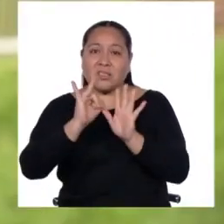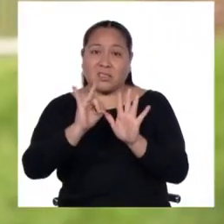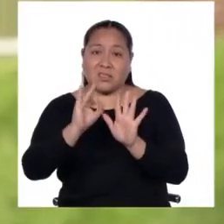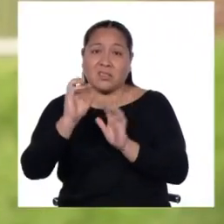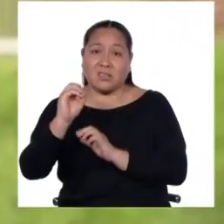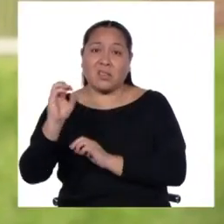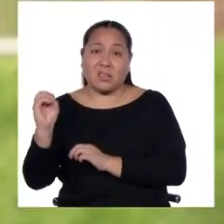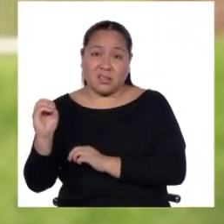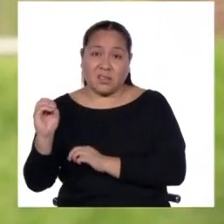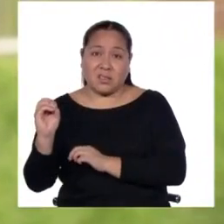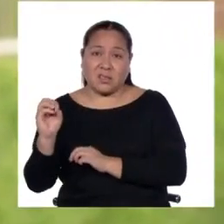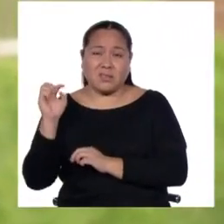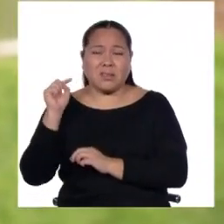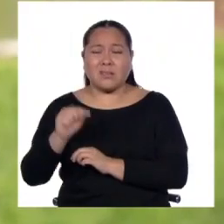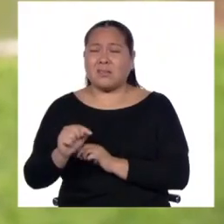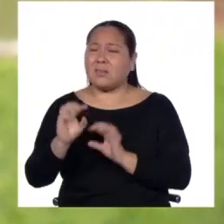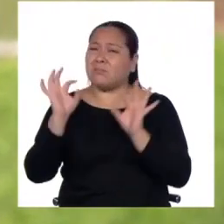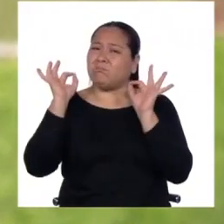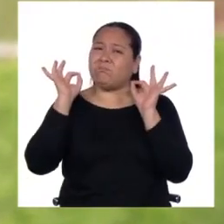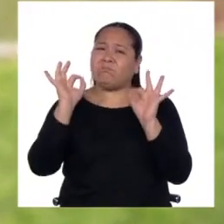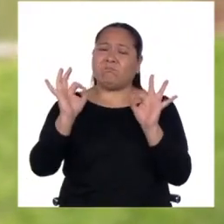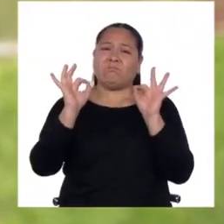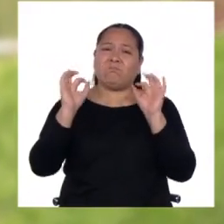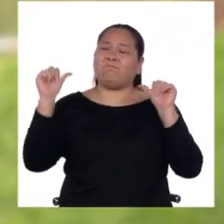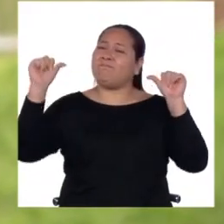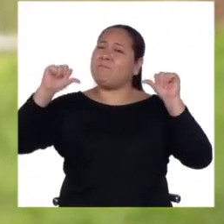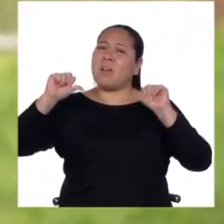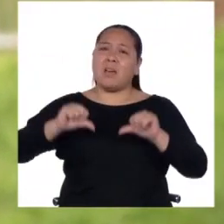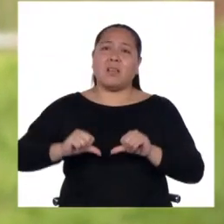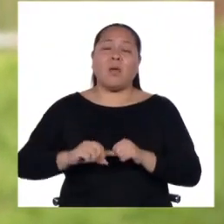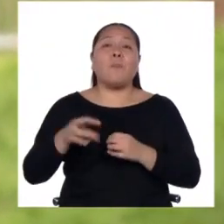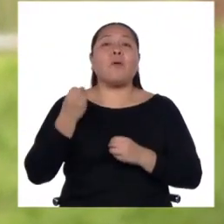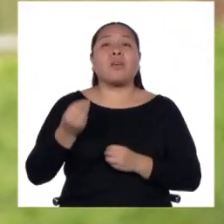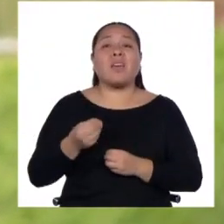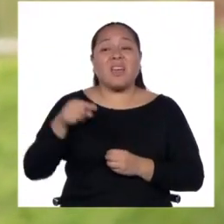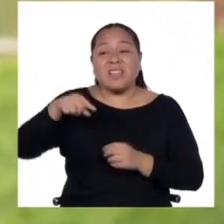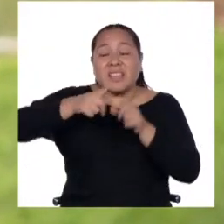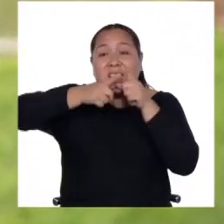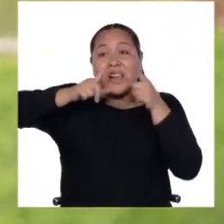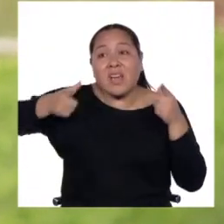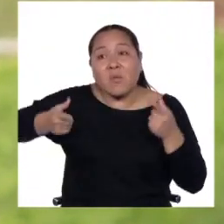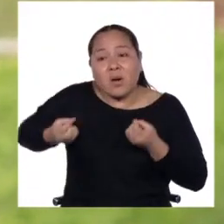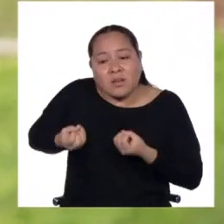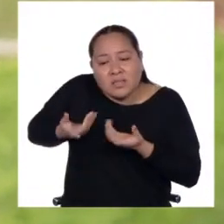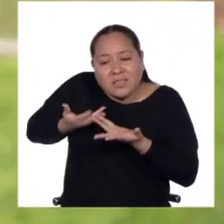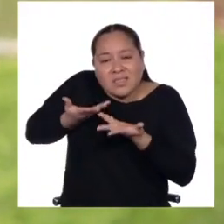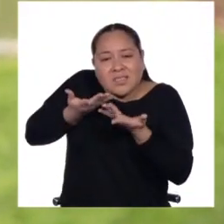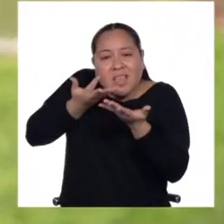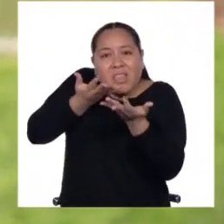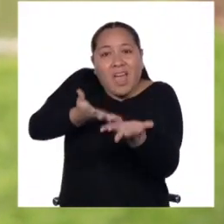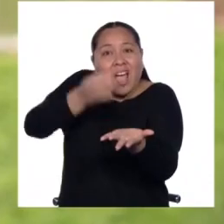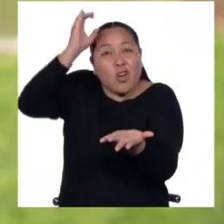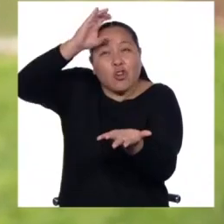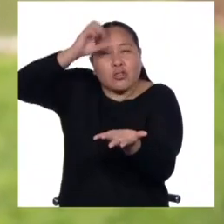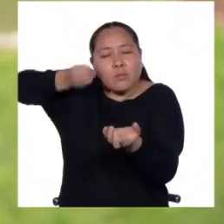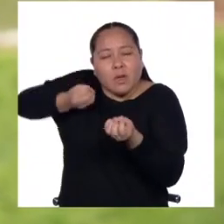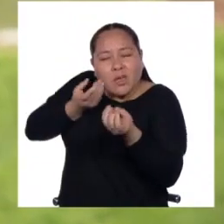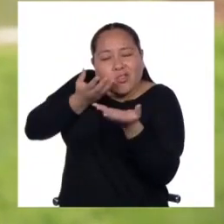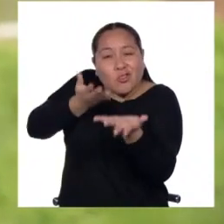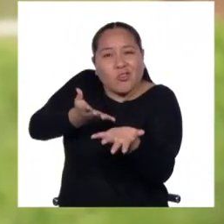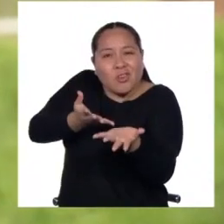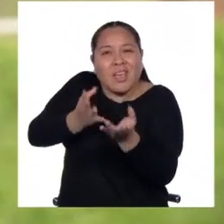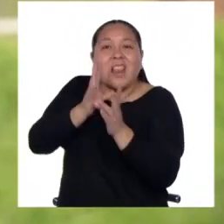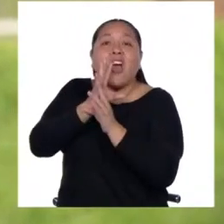Y esto es gravísimo. ¿Por qué? Porque a través de una lengua se transmite el conocimiento y la